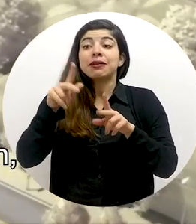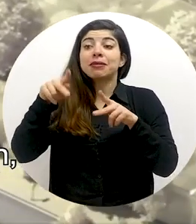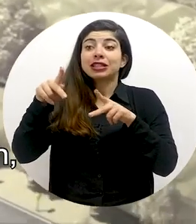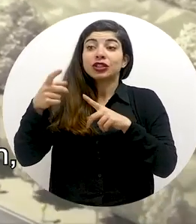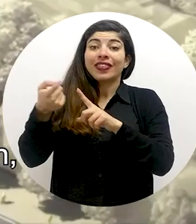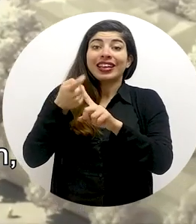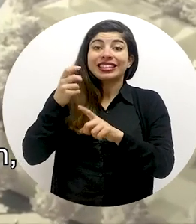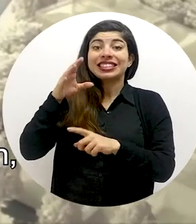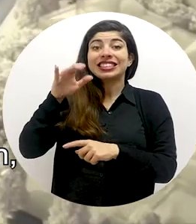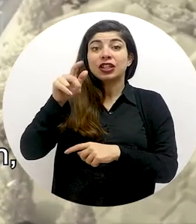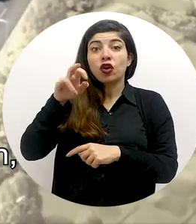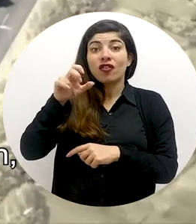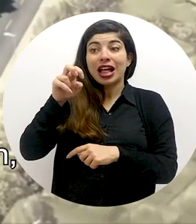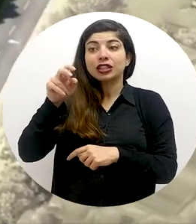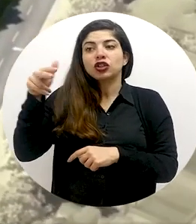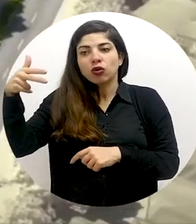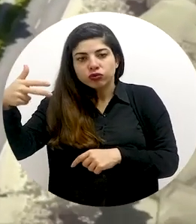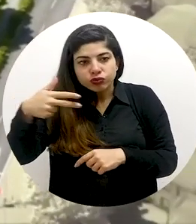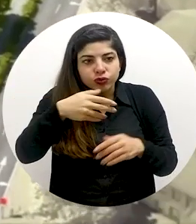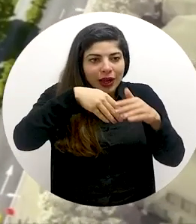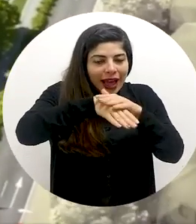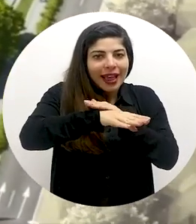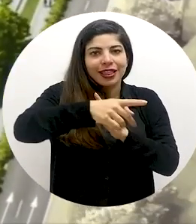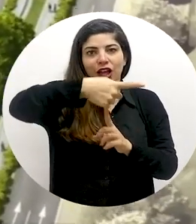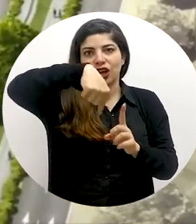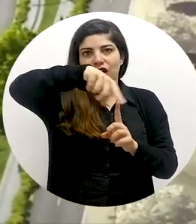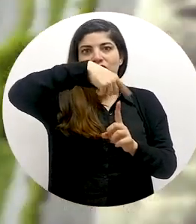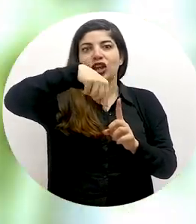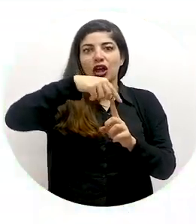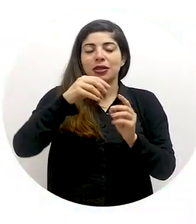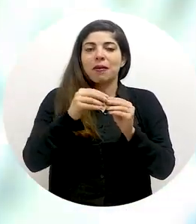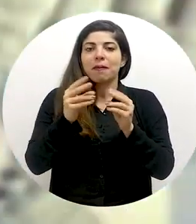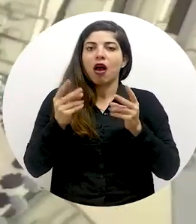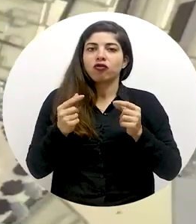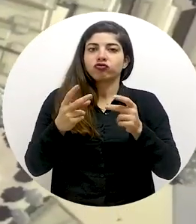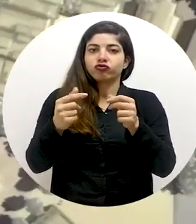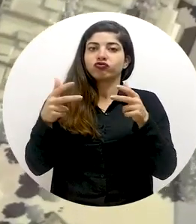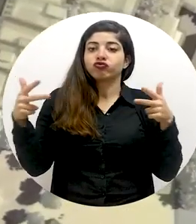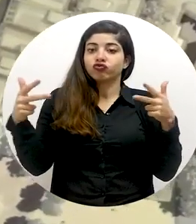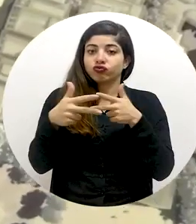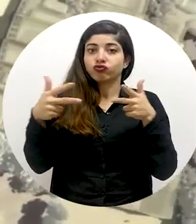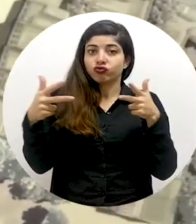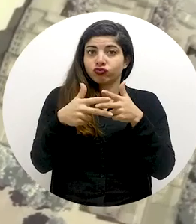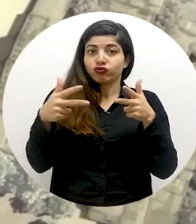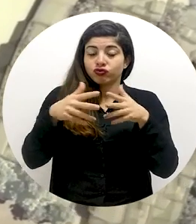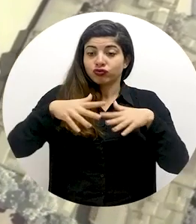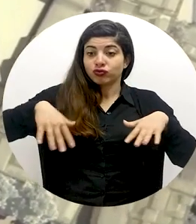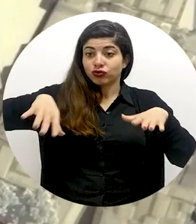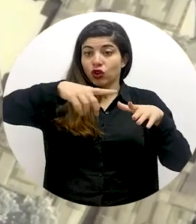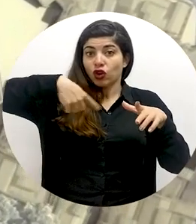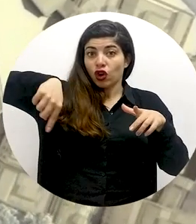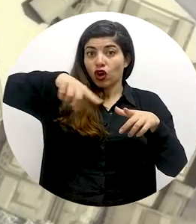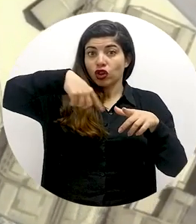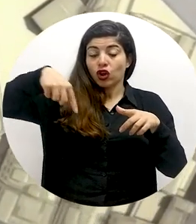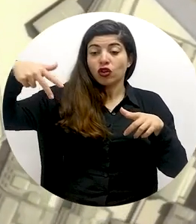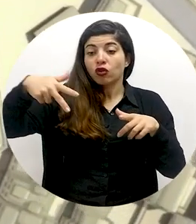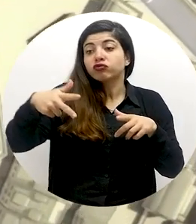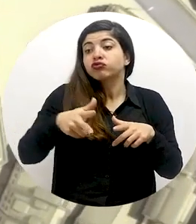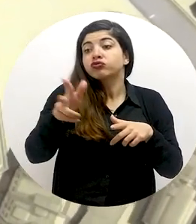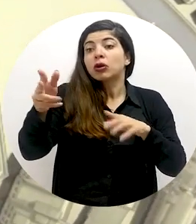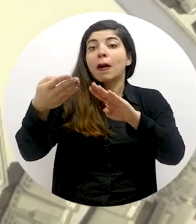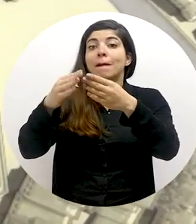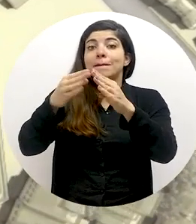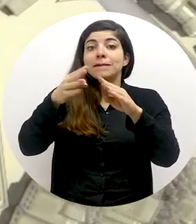y los que vienen por la circunvalación puedan entrar a las rotondas. La agilización del tráfico local que se desplaza por las